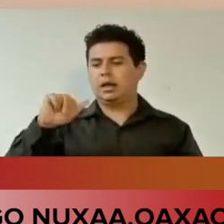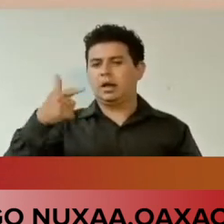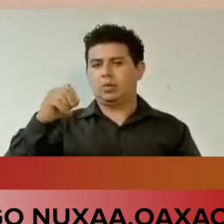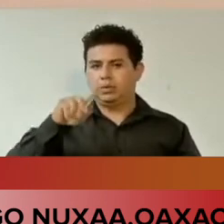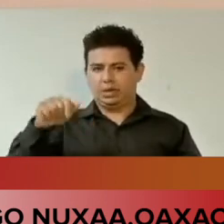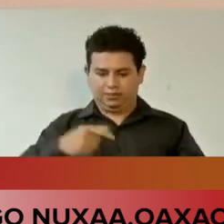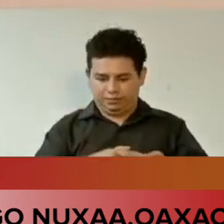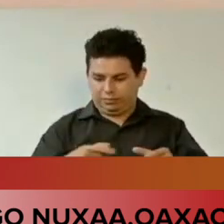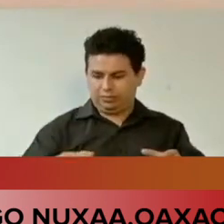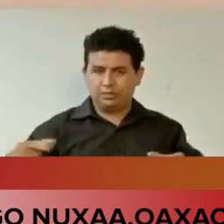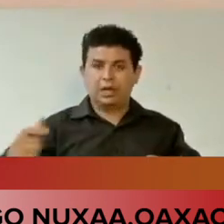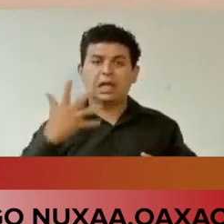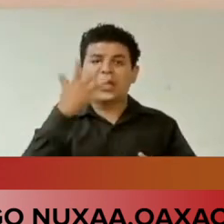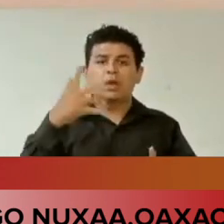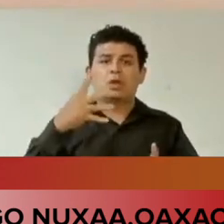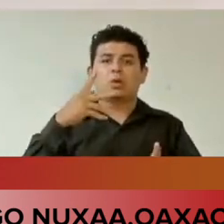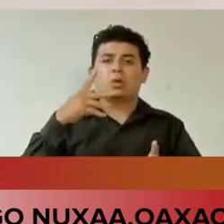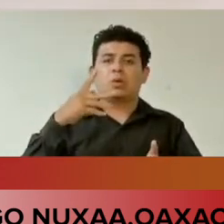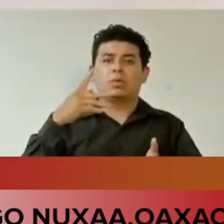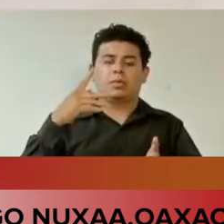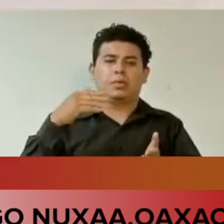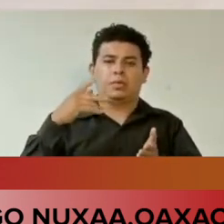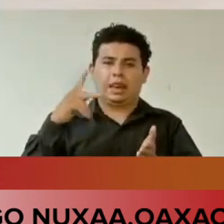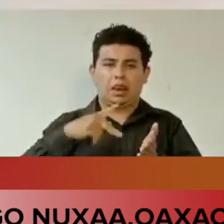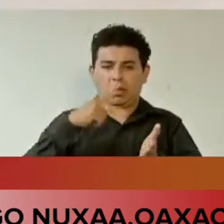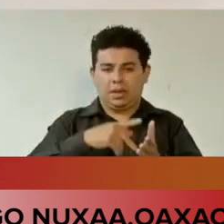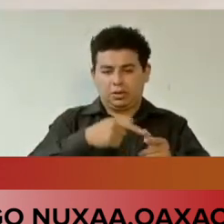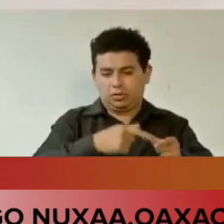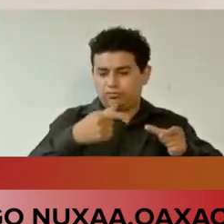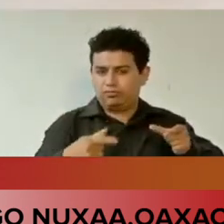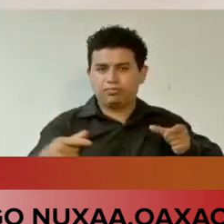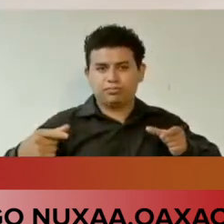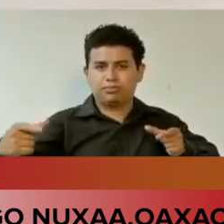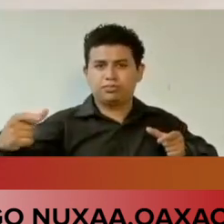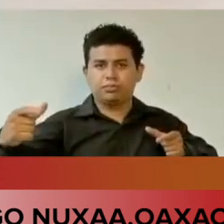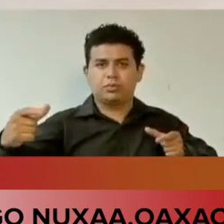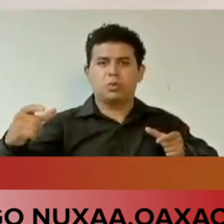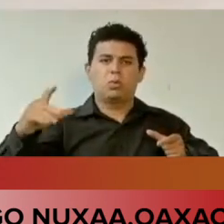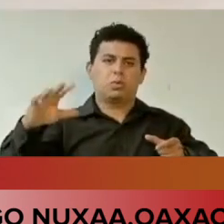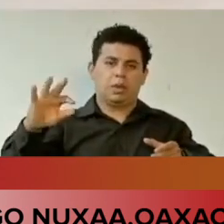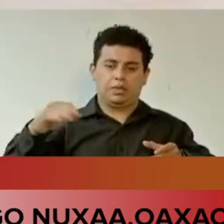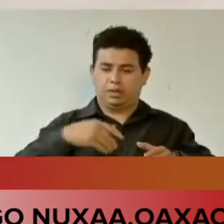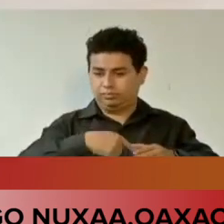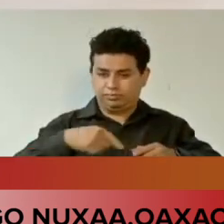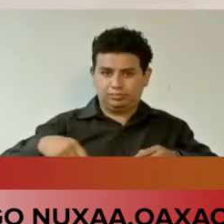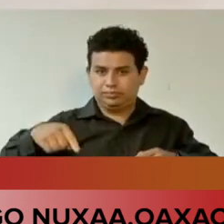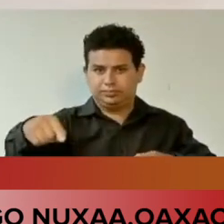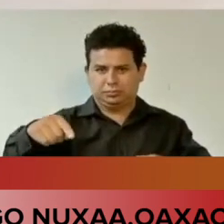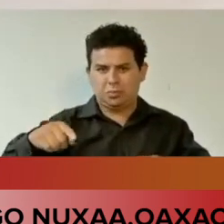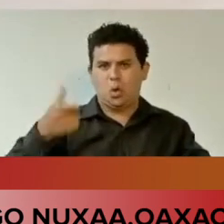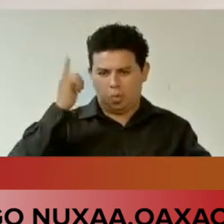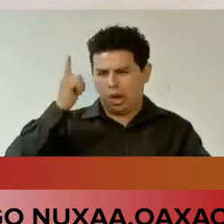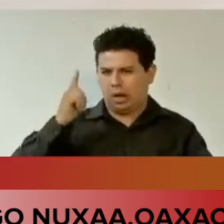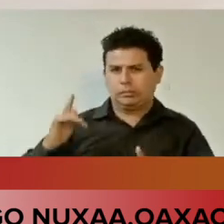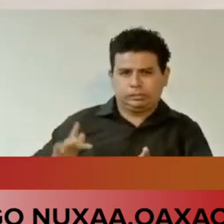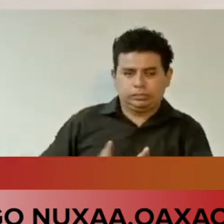son 5 kilómetros 40. Señor Presidente,